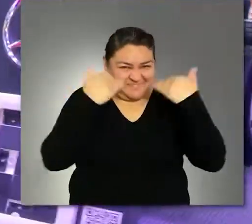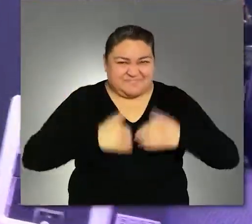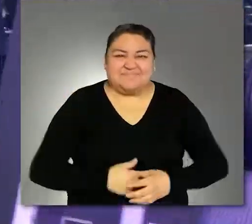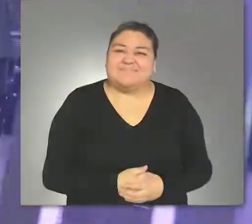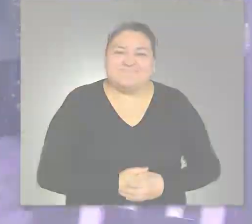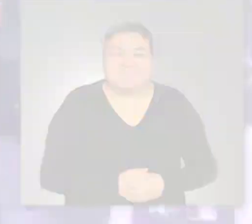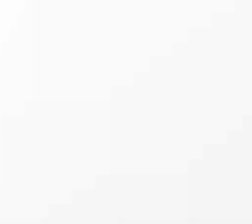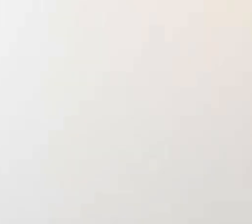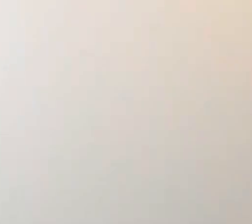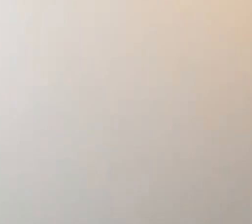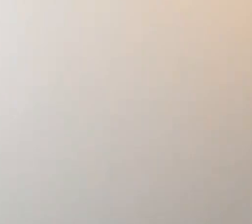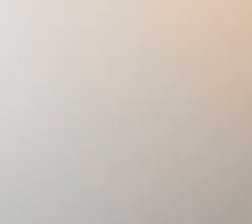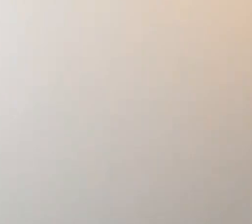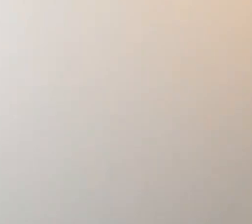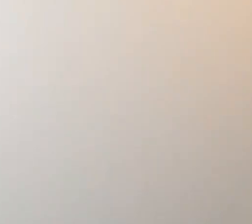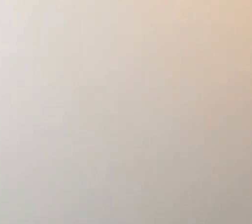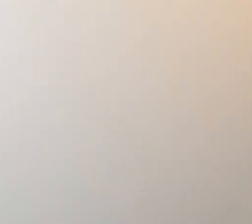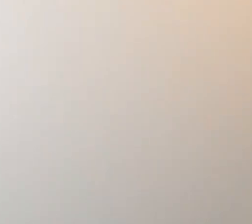a nivel mundial.